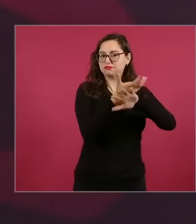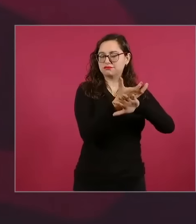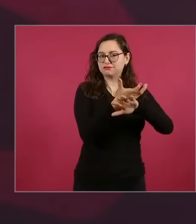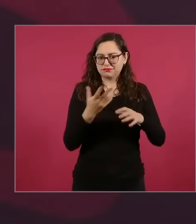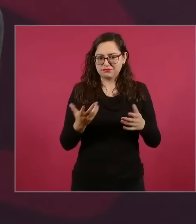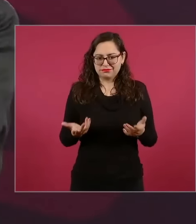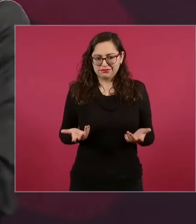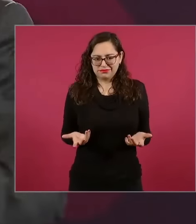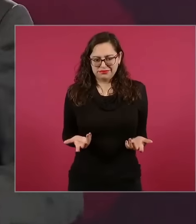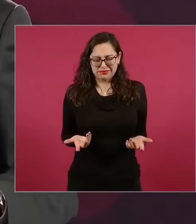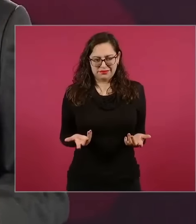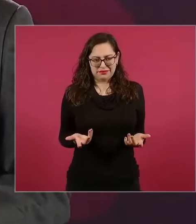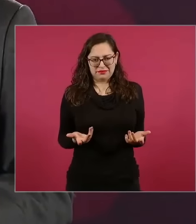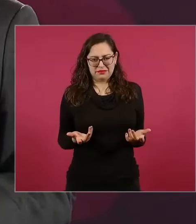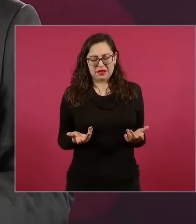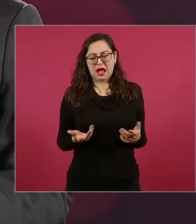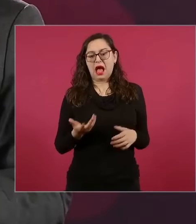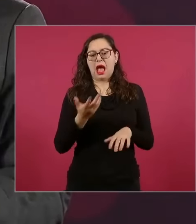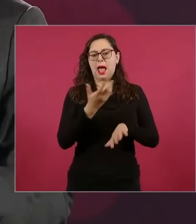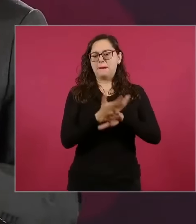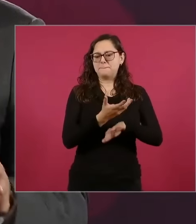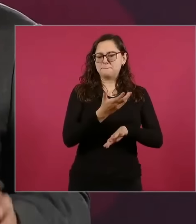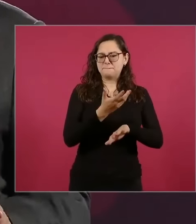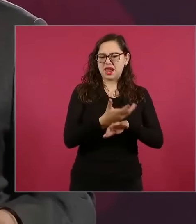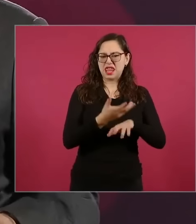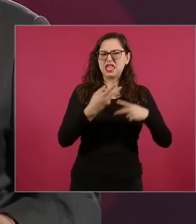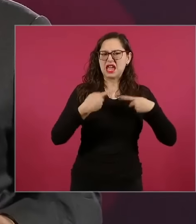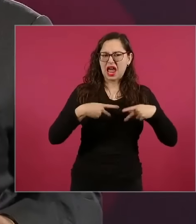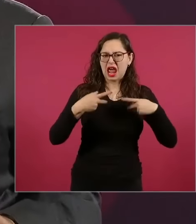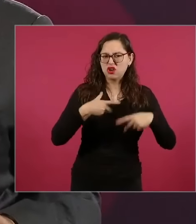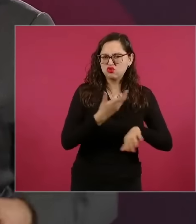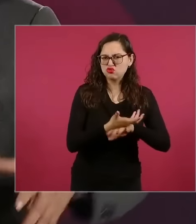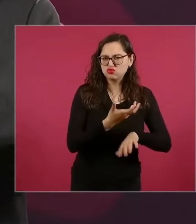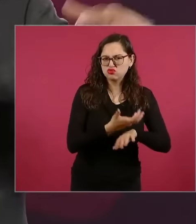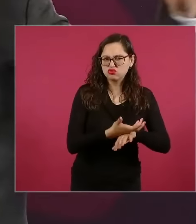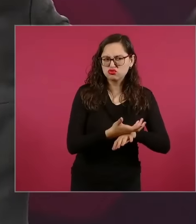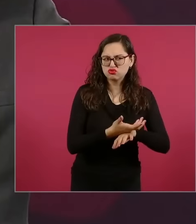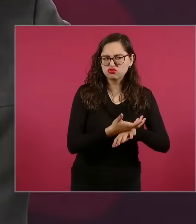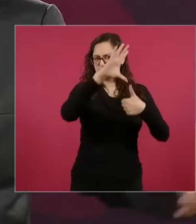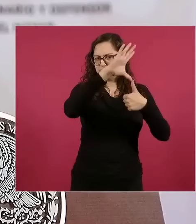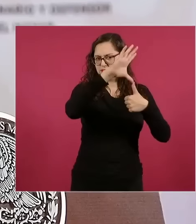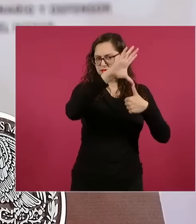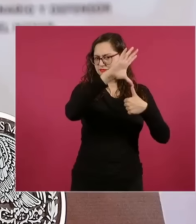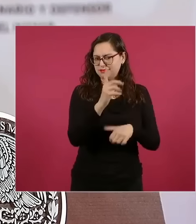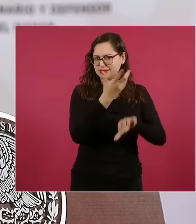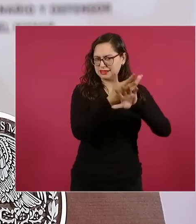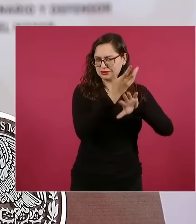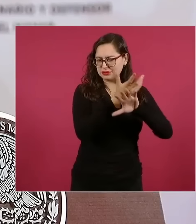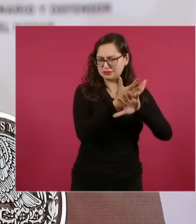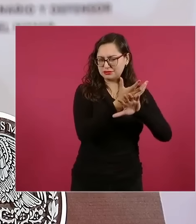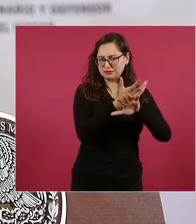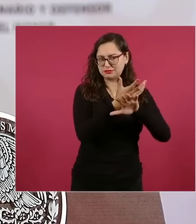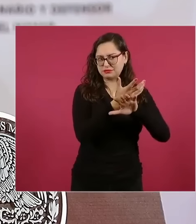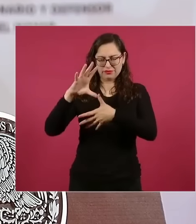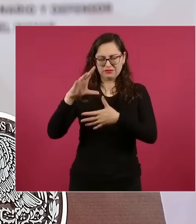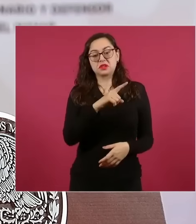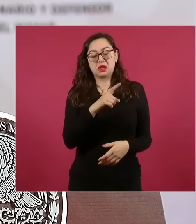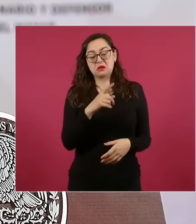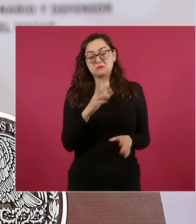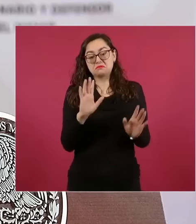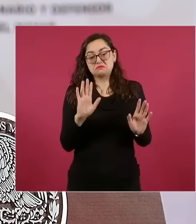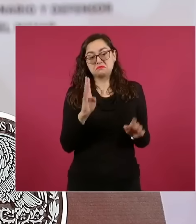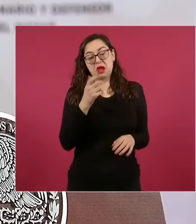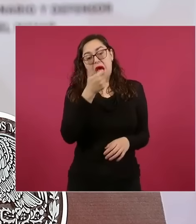es Estados Unidos de América, no el resto del continente americano.